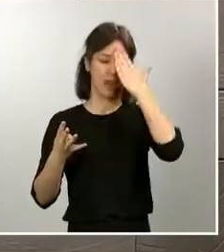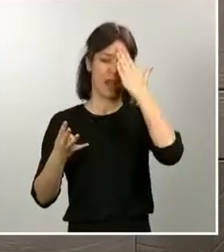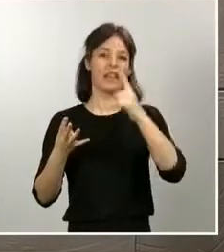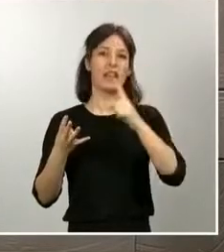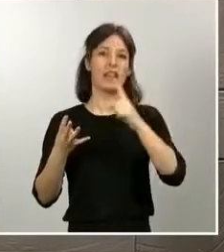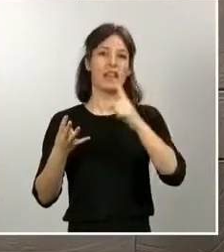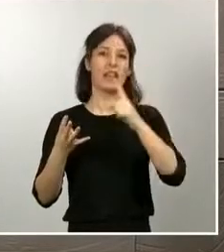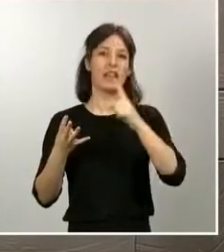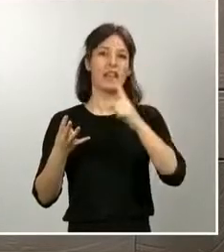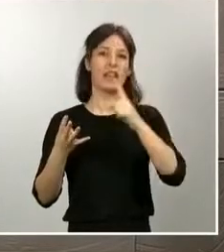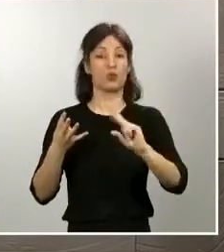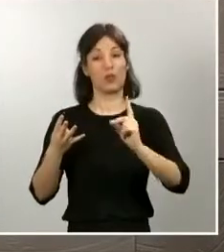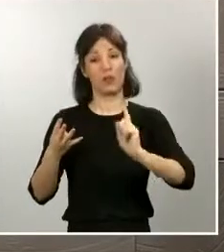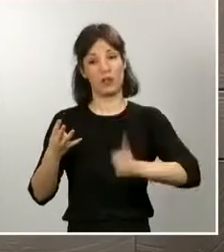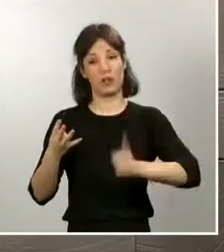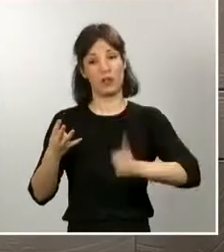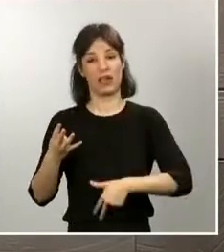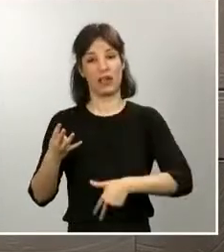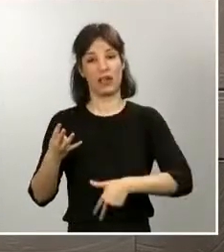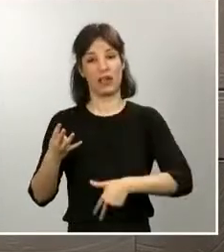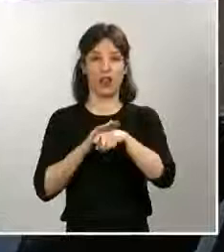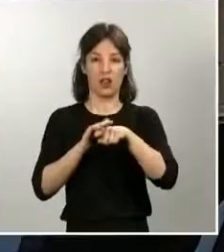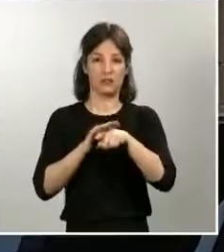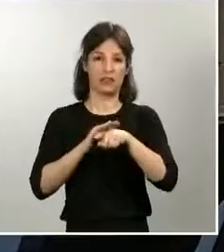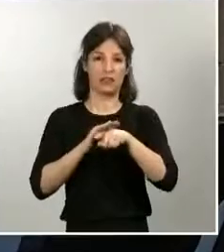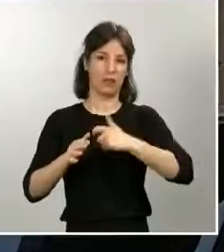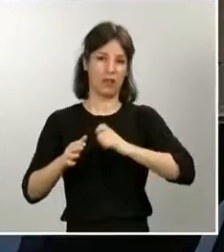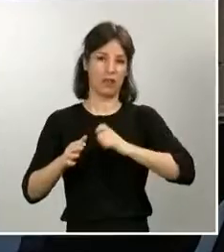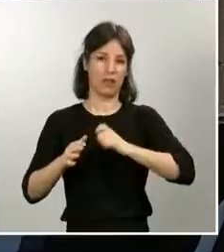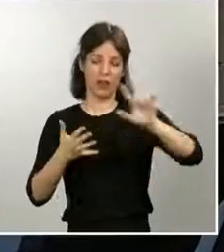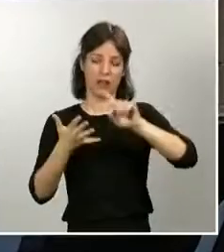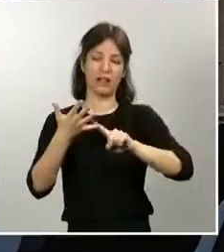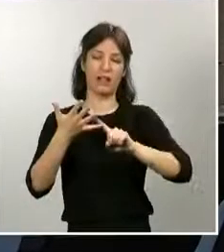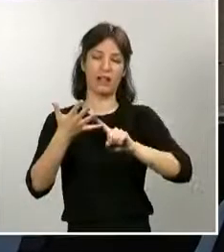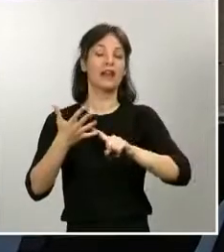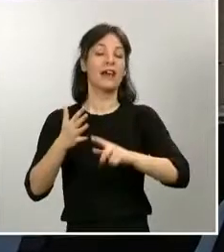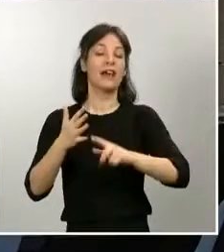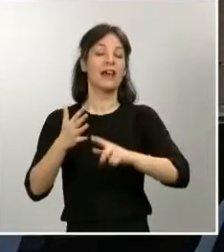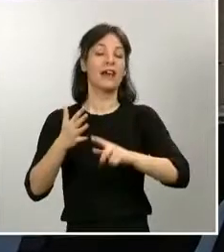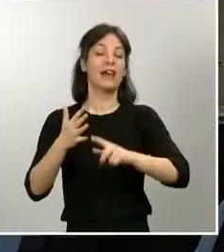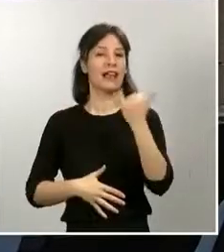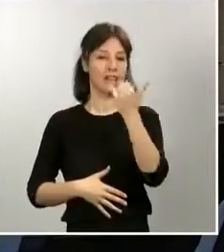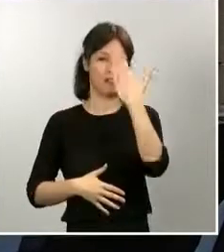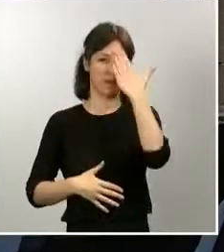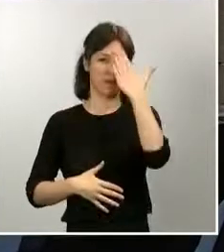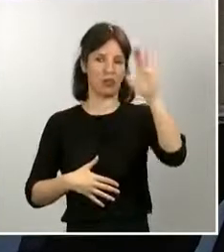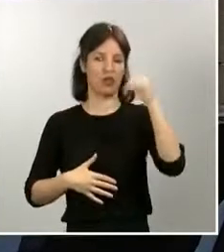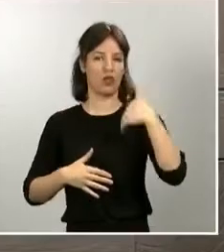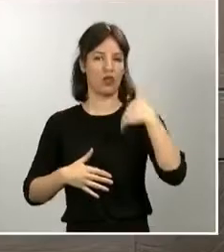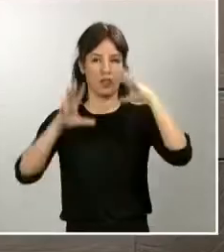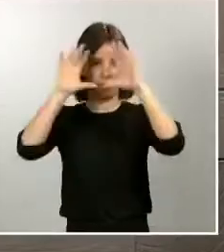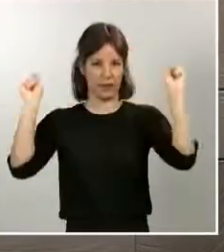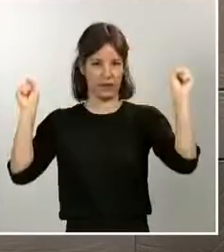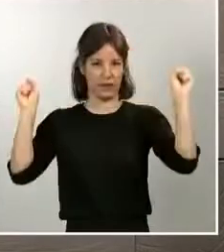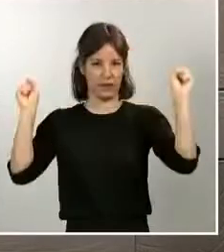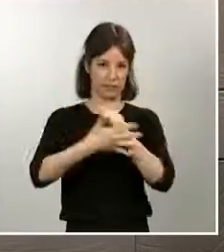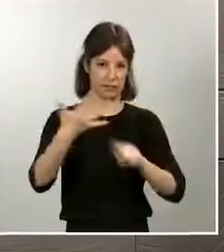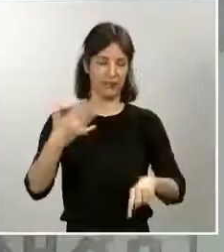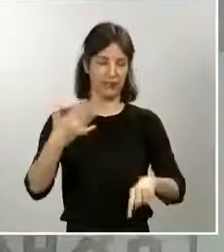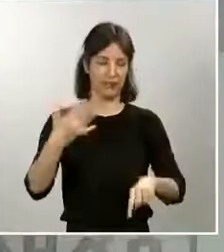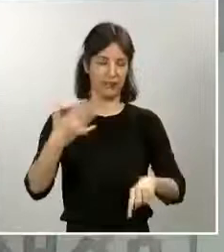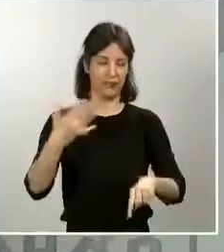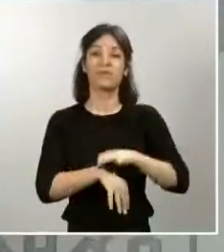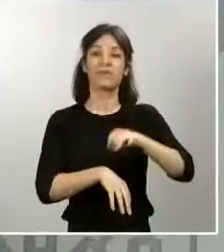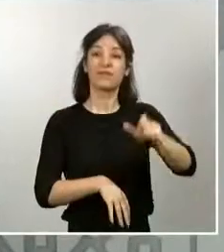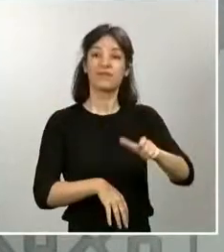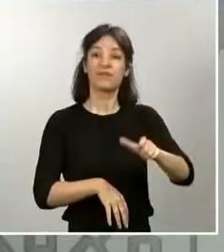subdirector general de Logística de la Policía Nacional y el general y jefe del Estado Mayor de la Guardia Civil, José Manuel Santiago Marín. Doctora, muy buenos días. Hola,